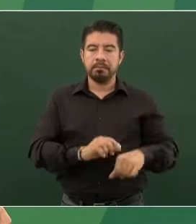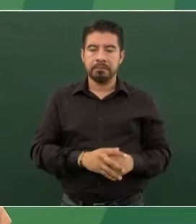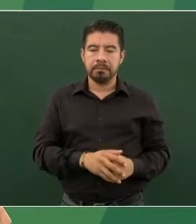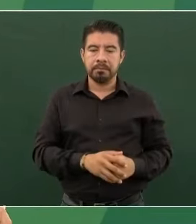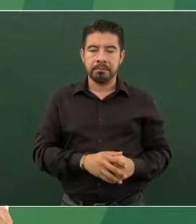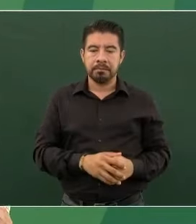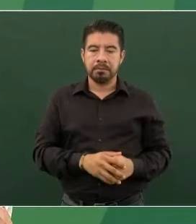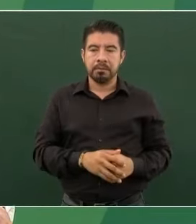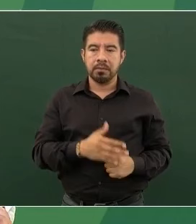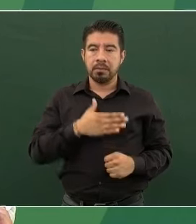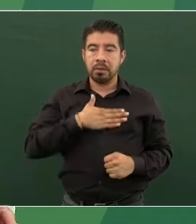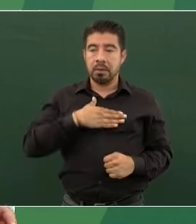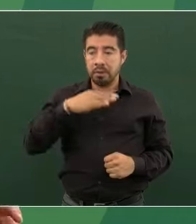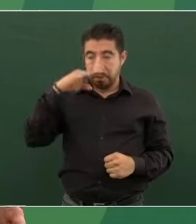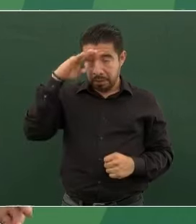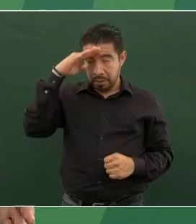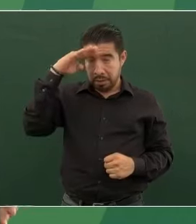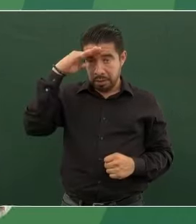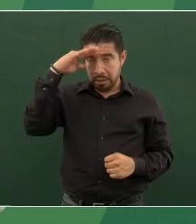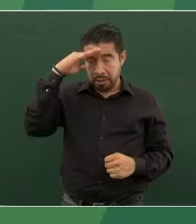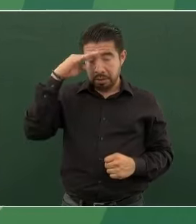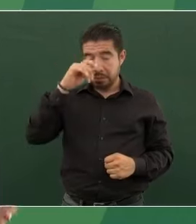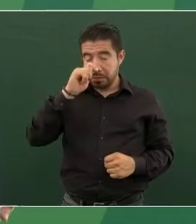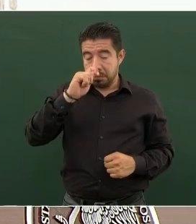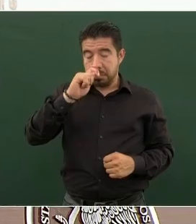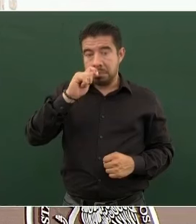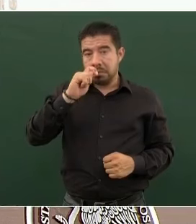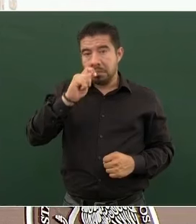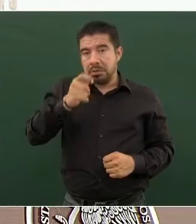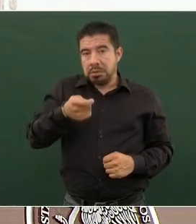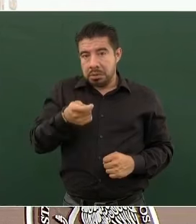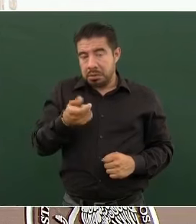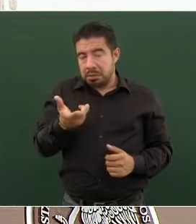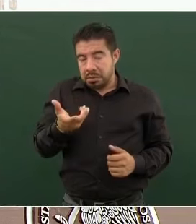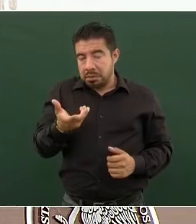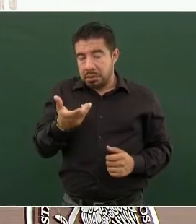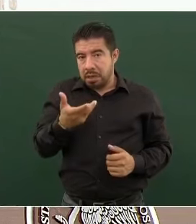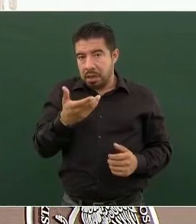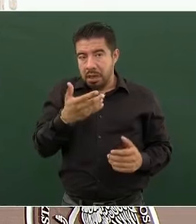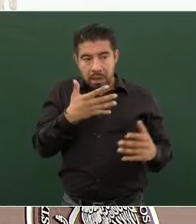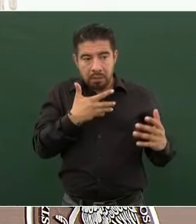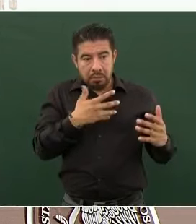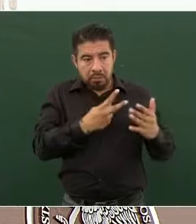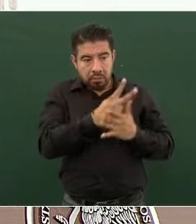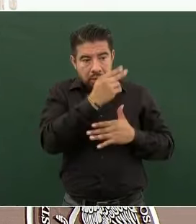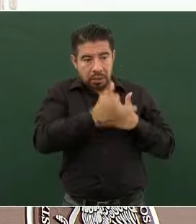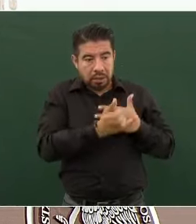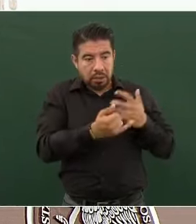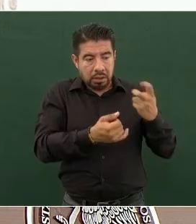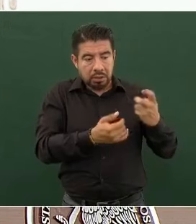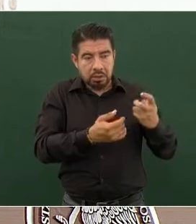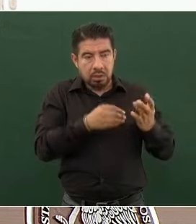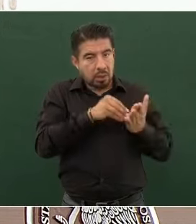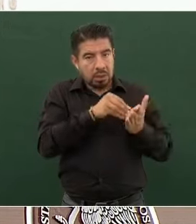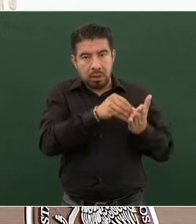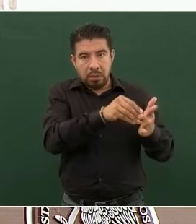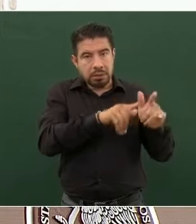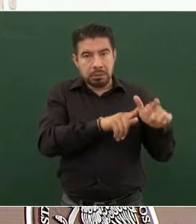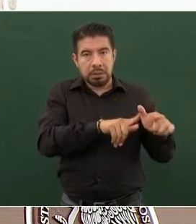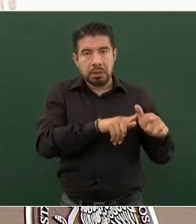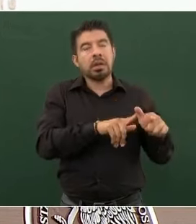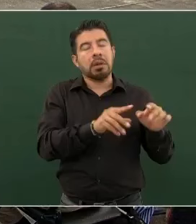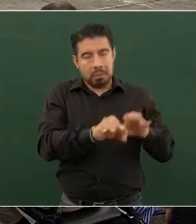Pienso que eso es lo más importante para enfrentar el fenómeno migratorio.